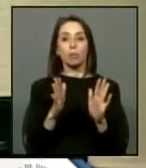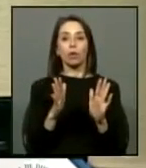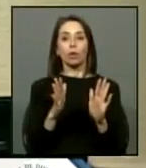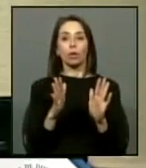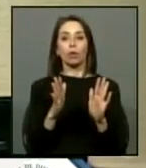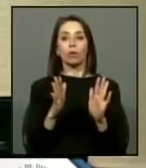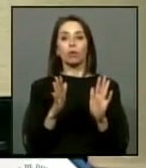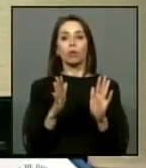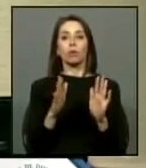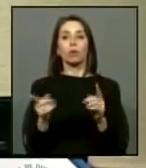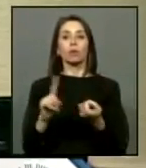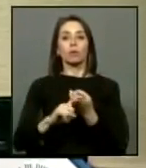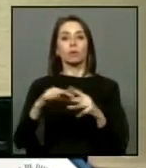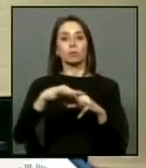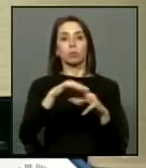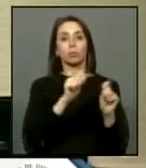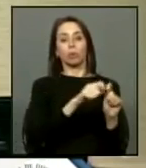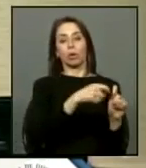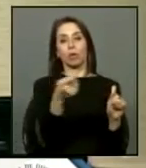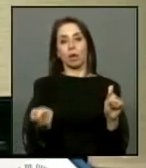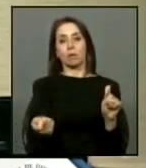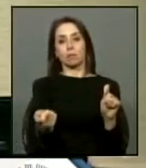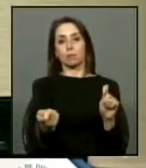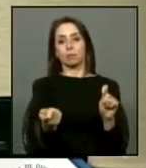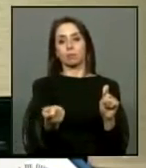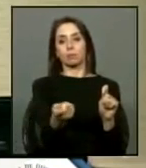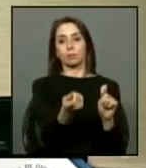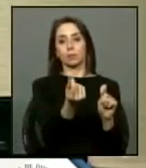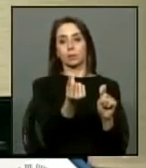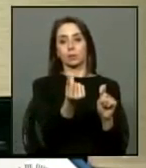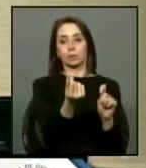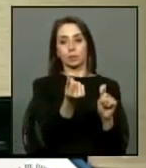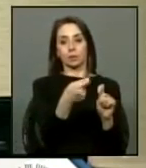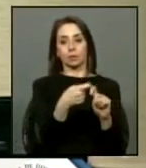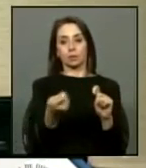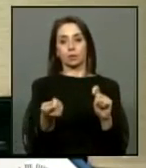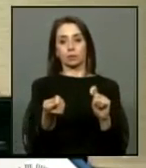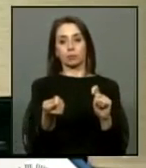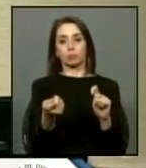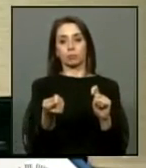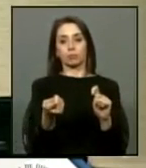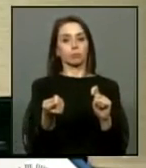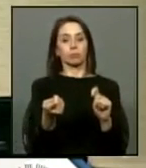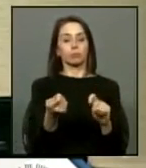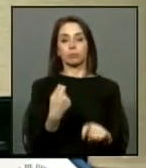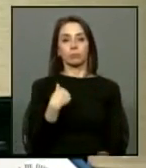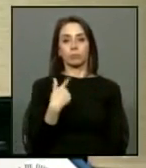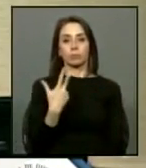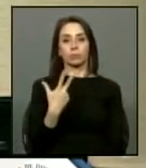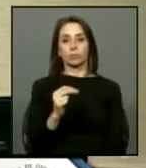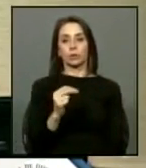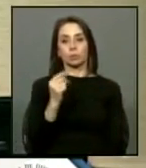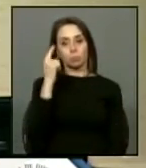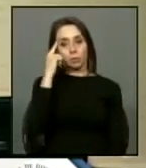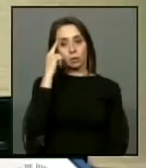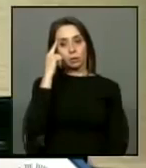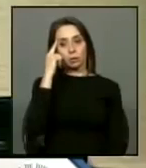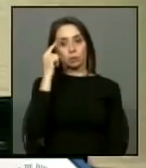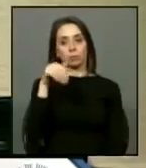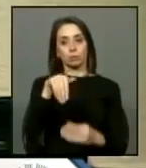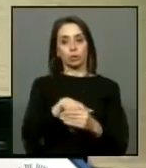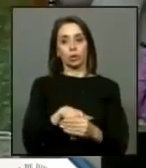como cónyuge pueda recibir el beneficio por lo tanto no me parece ético